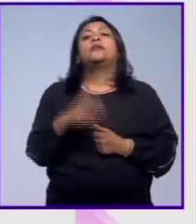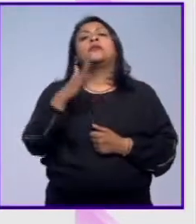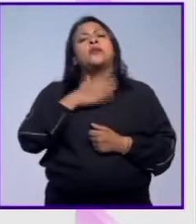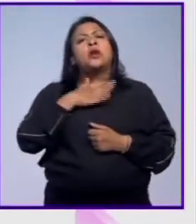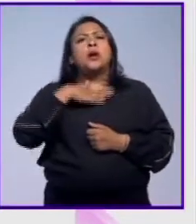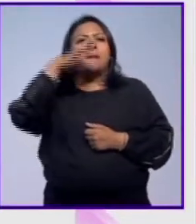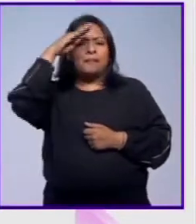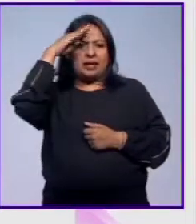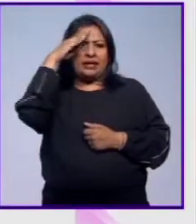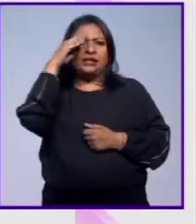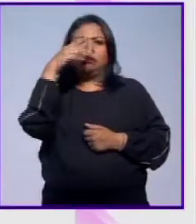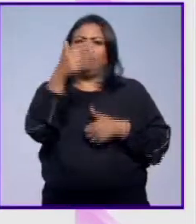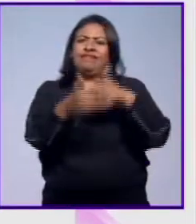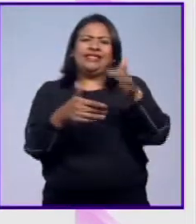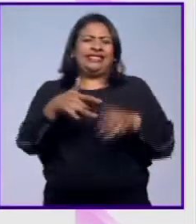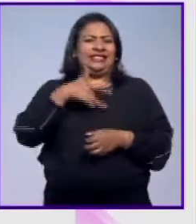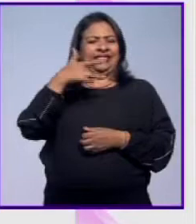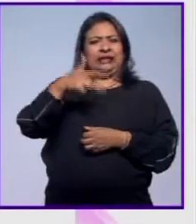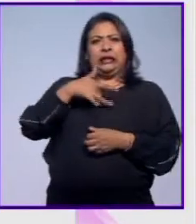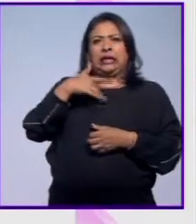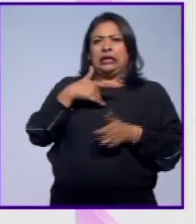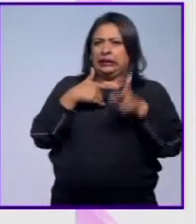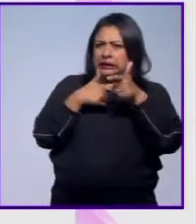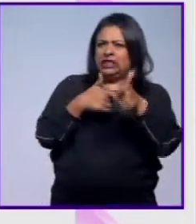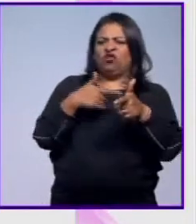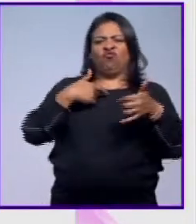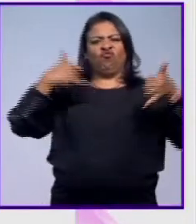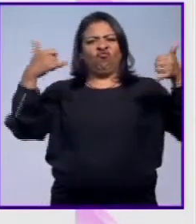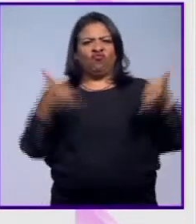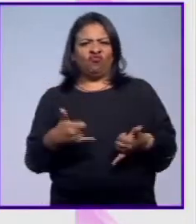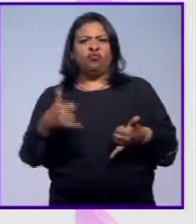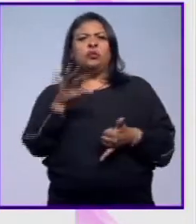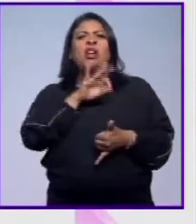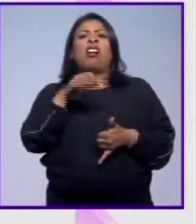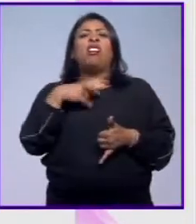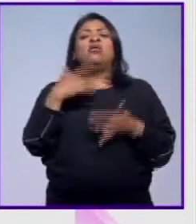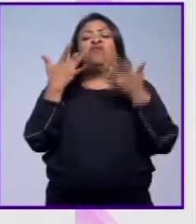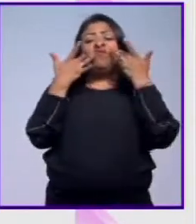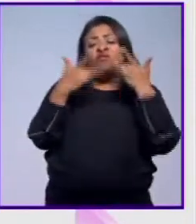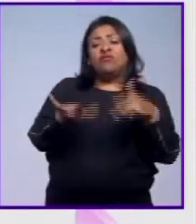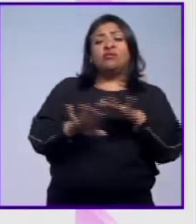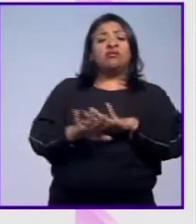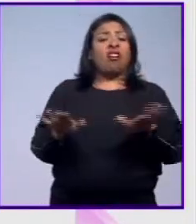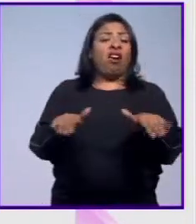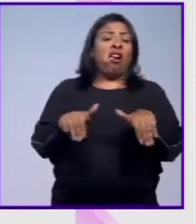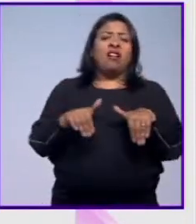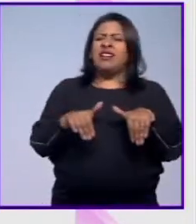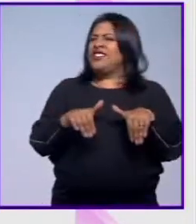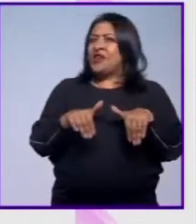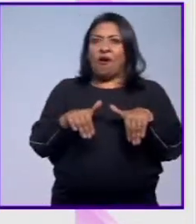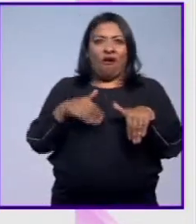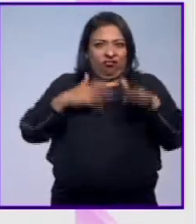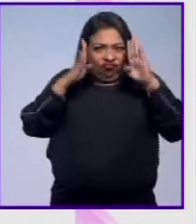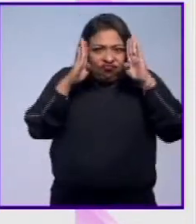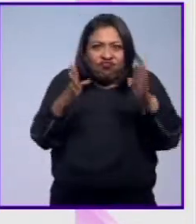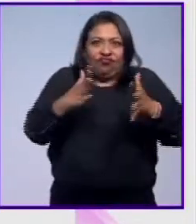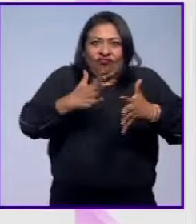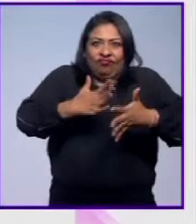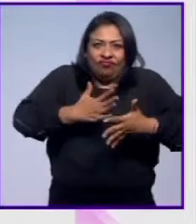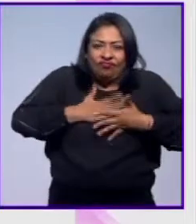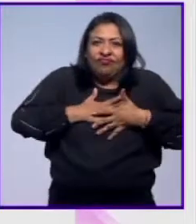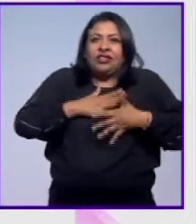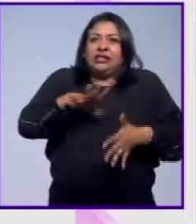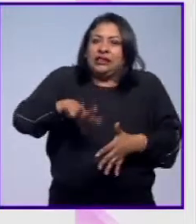sigan sus instintos, que sean rebeldes, que no se den por vencidos, como dice Graciela, que sean muy apasionados de lo que hacen,